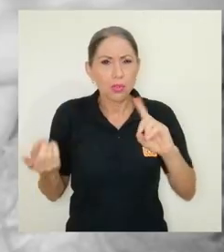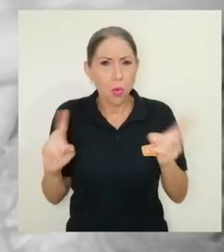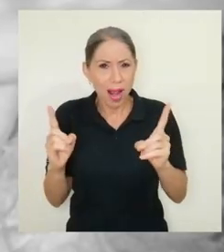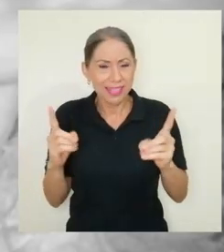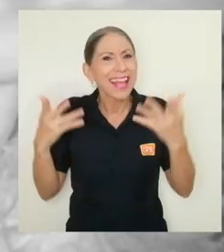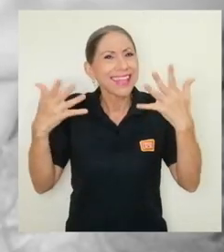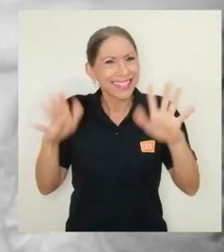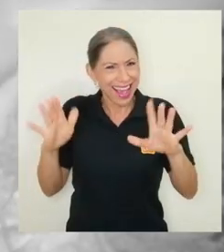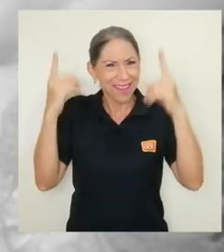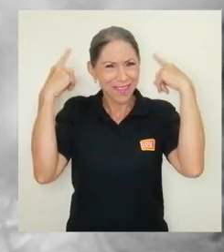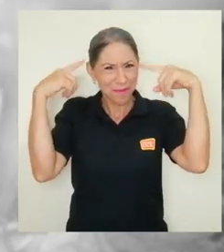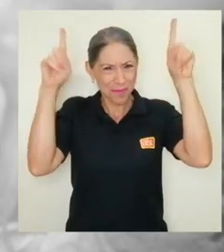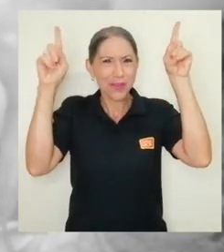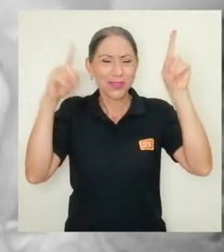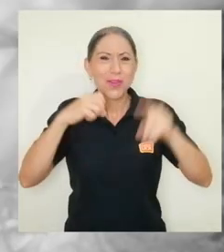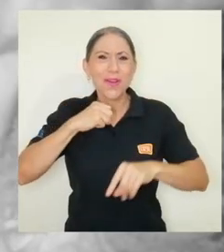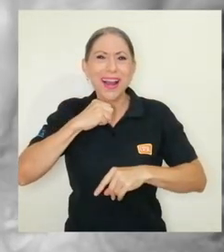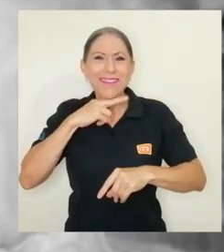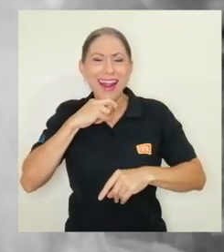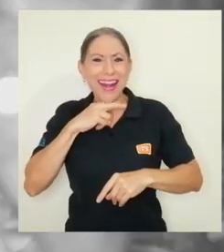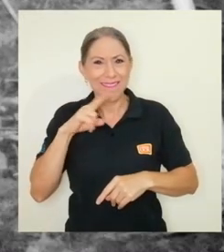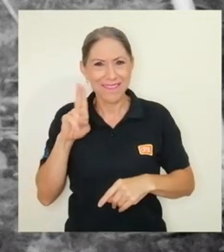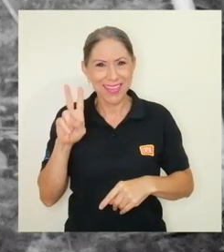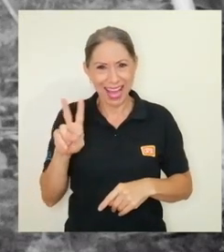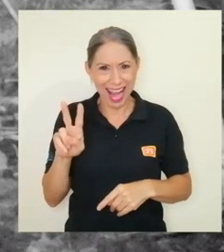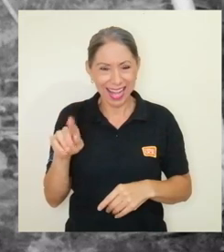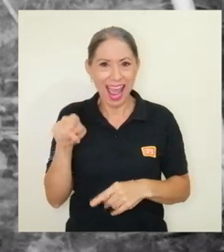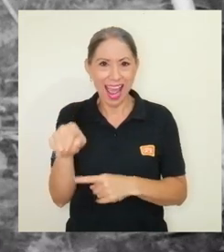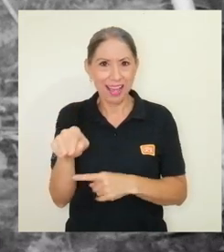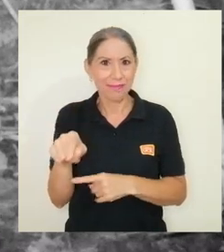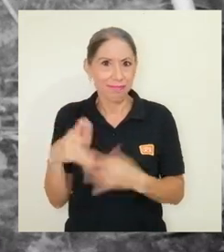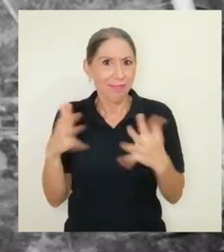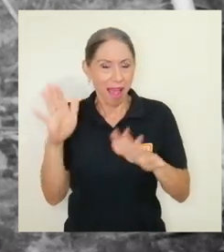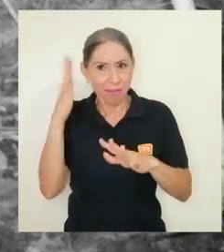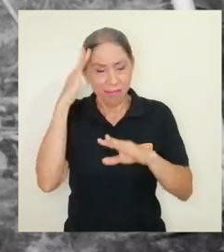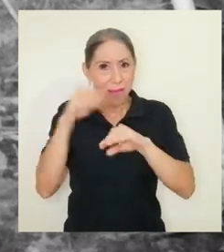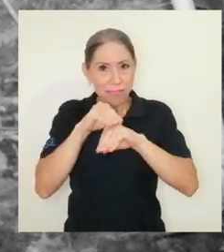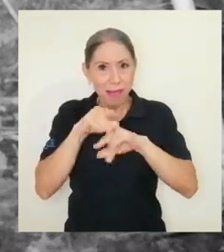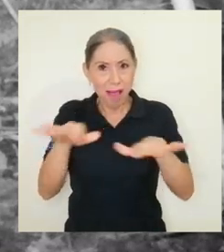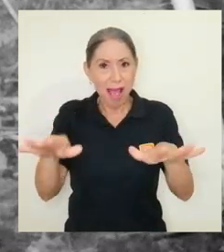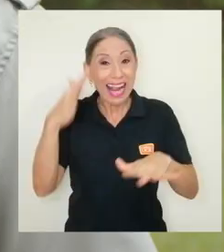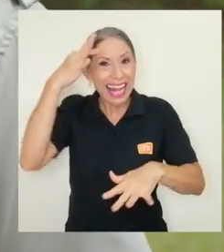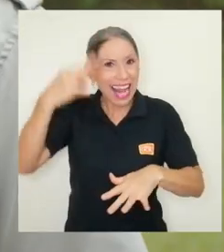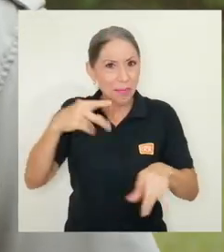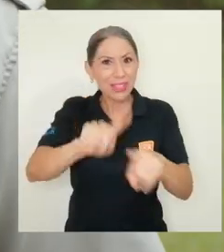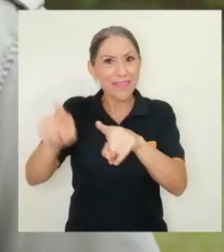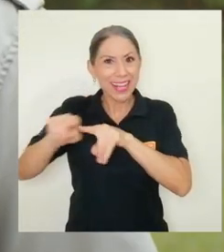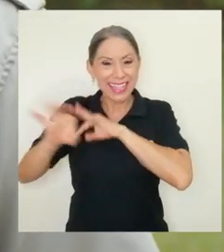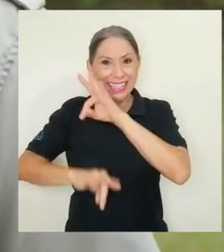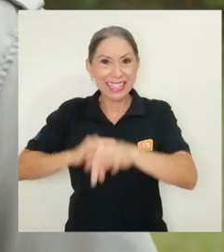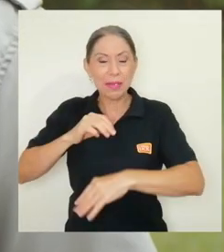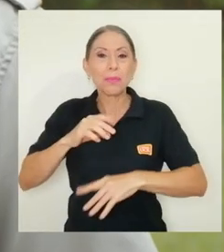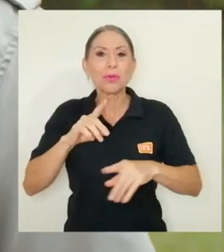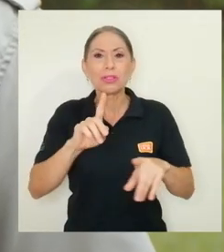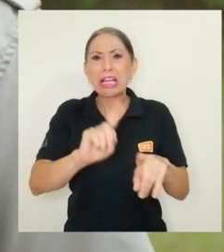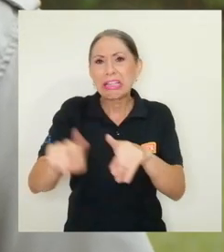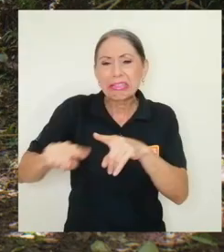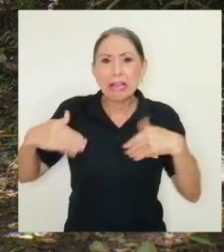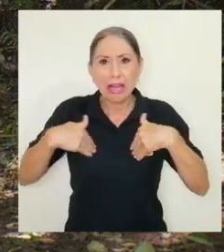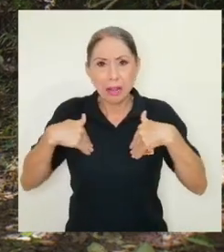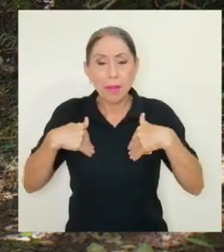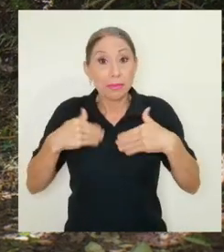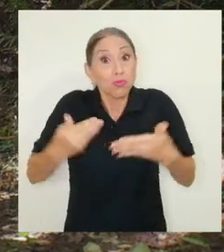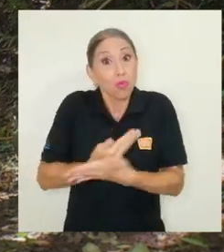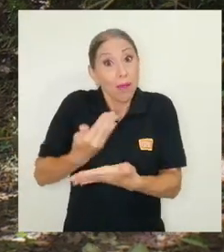por ejemplo o se hizo muy famoso el tema de la ruana vivicaria entonces creemos que hay varias especies inclusive especies nuevas para la ciencia